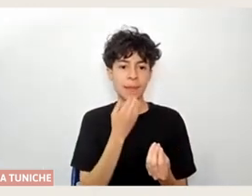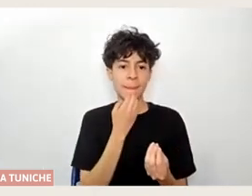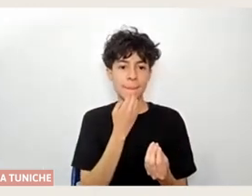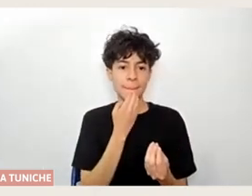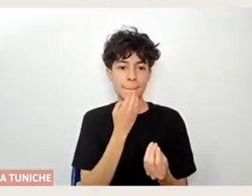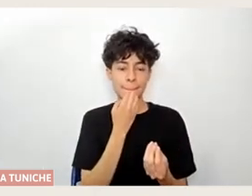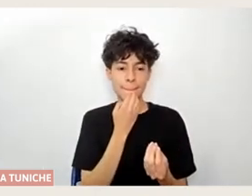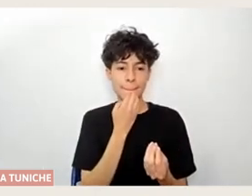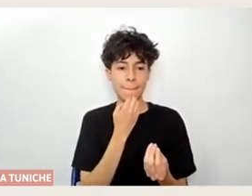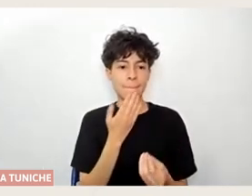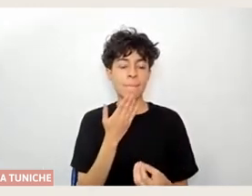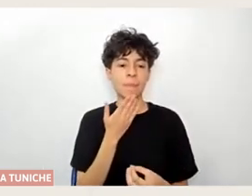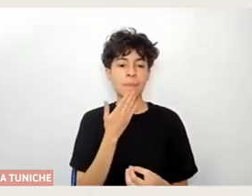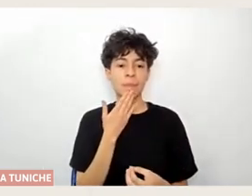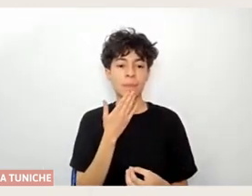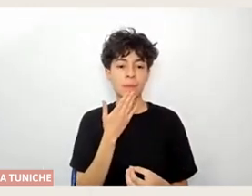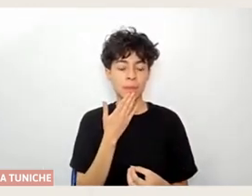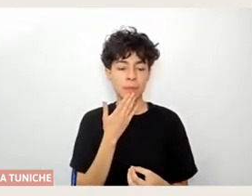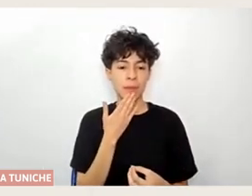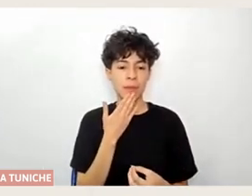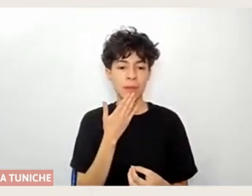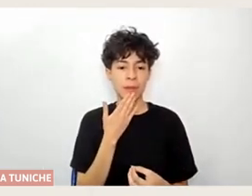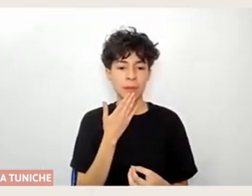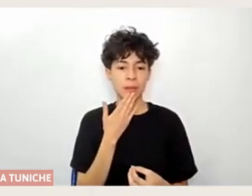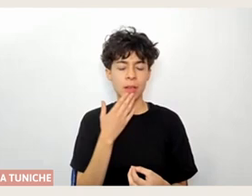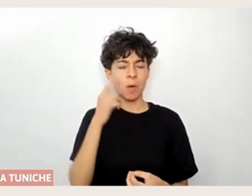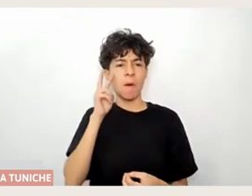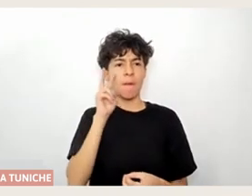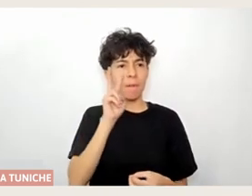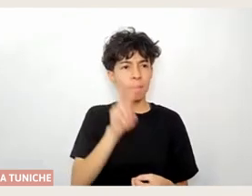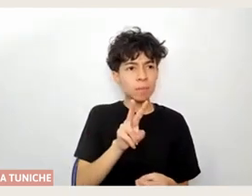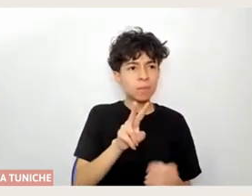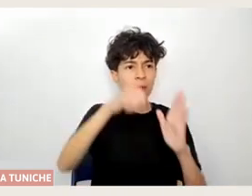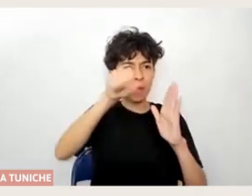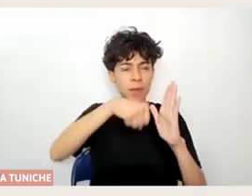obliga a situarse en el mundo del personaje que nos están mostrando.